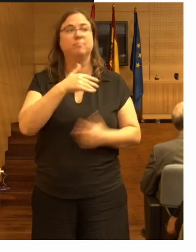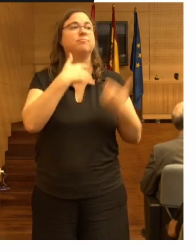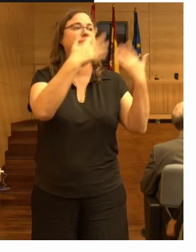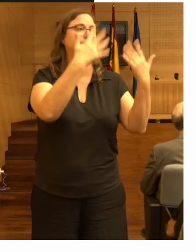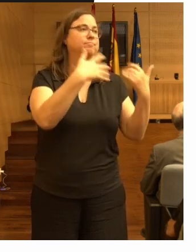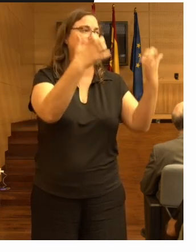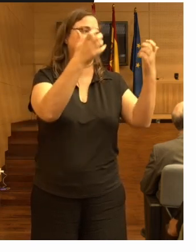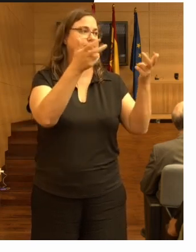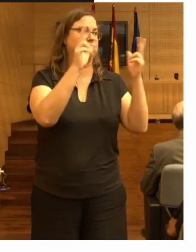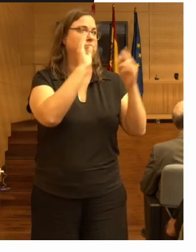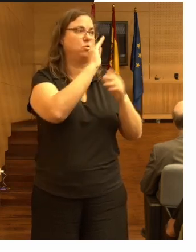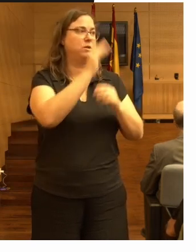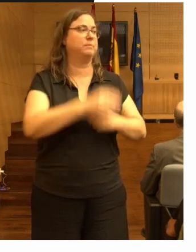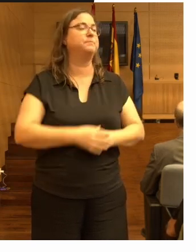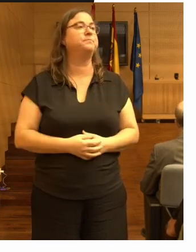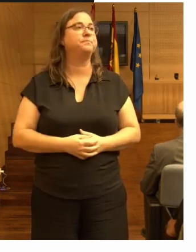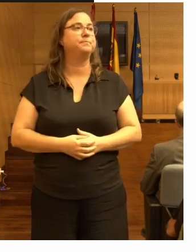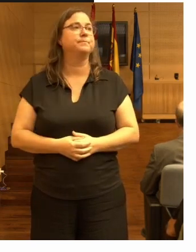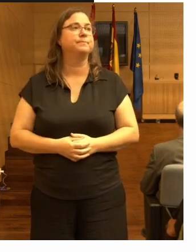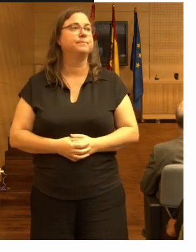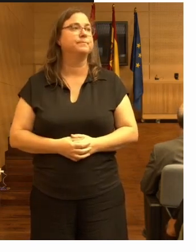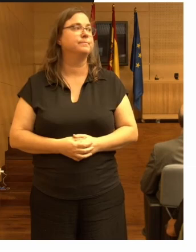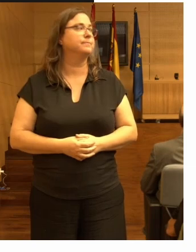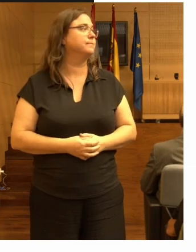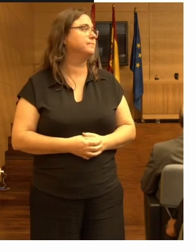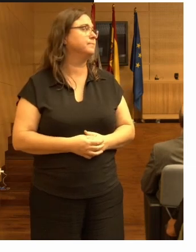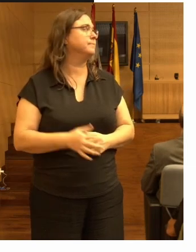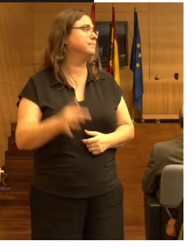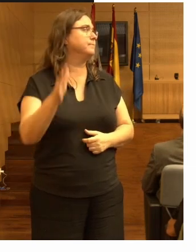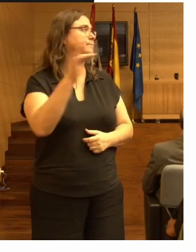público si deciré